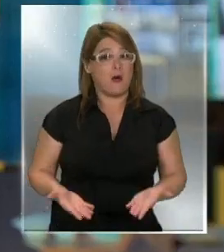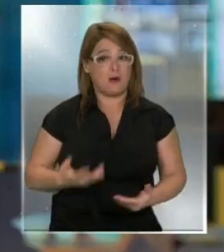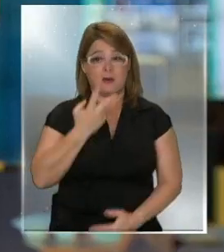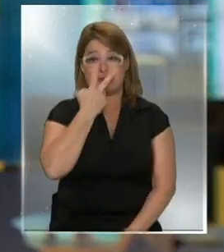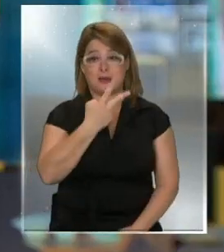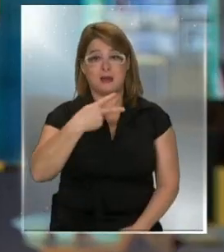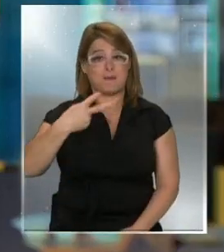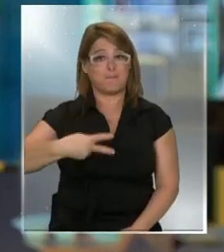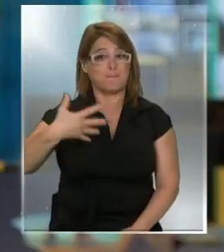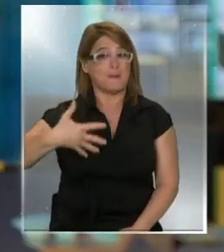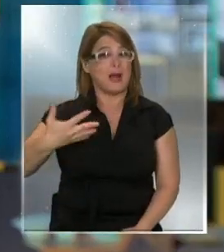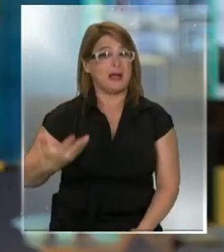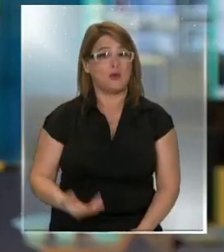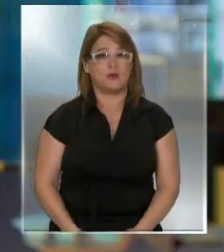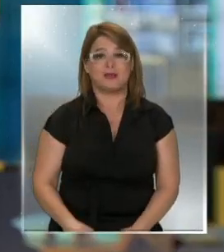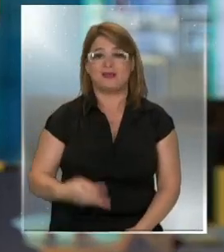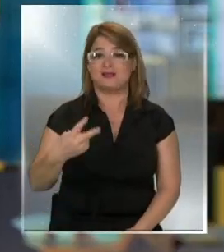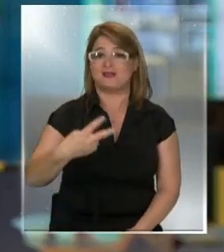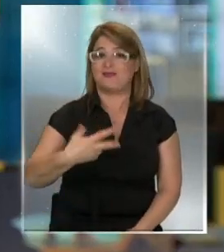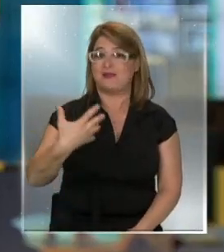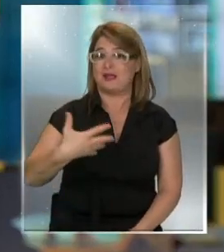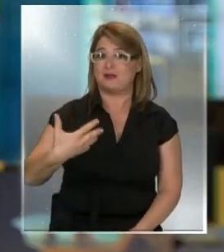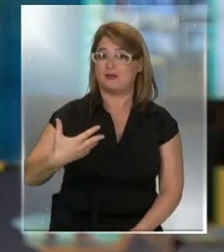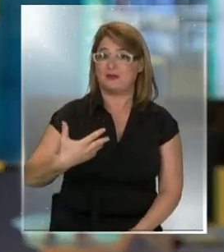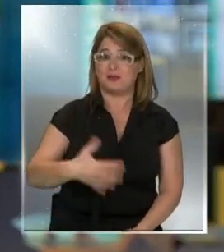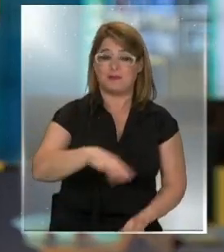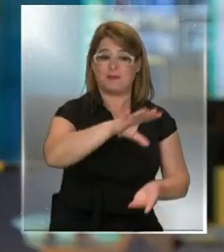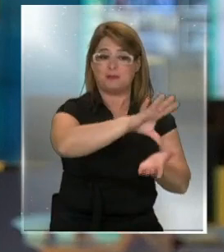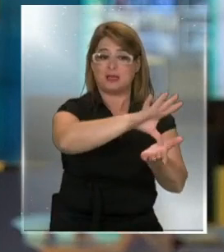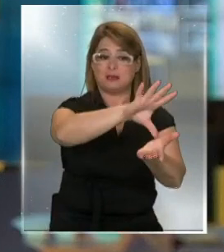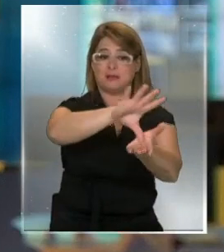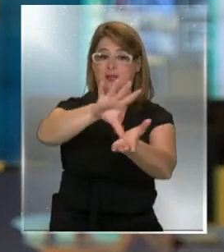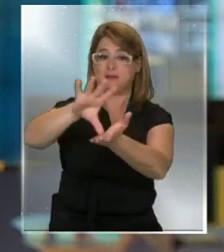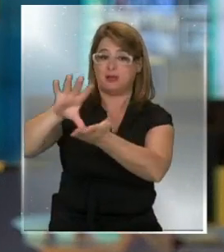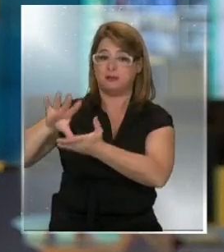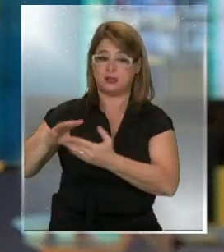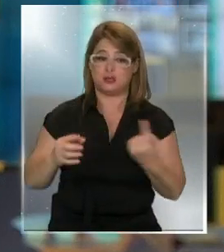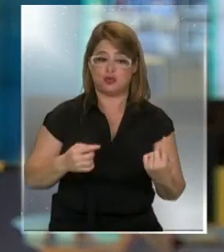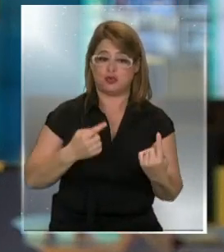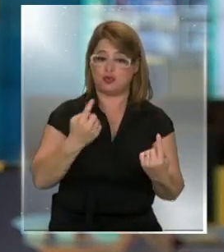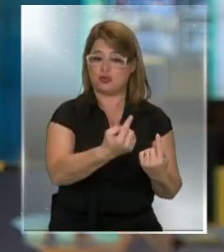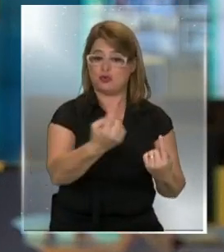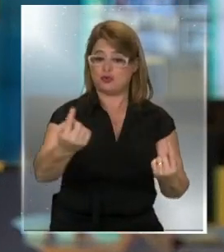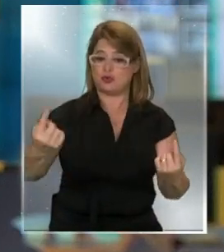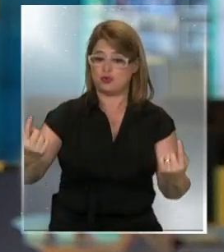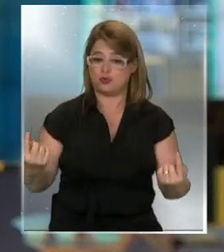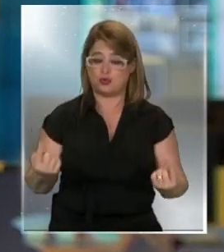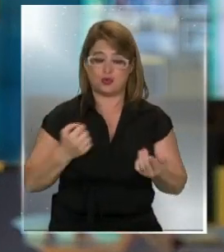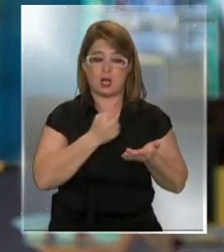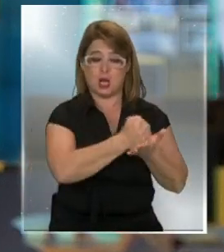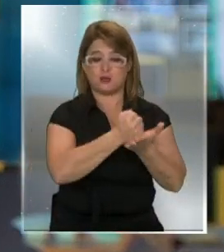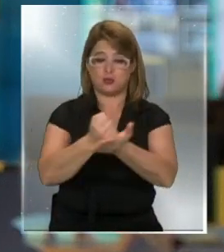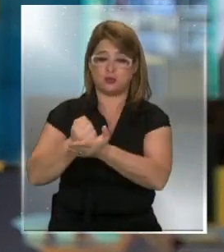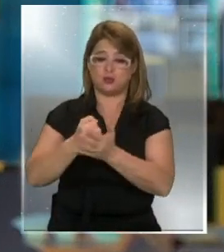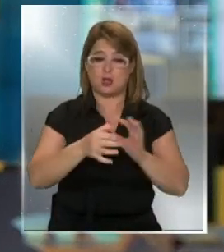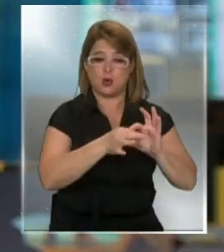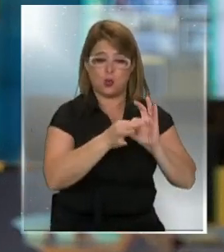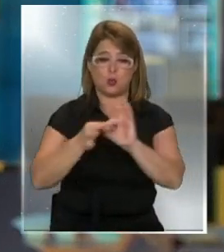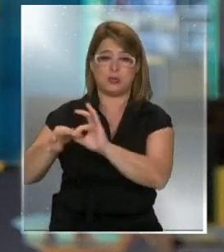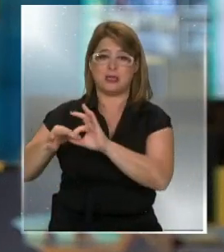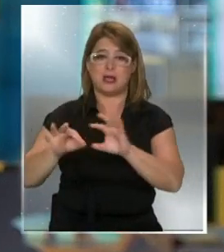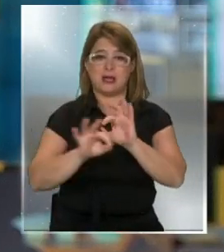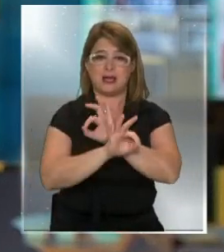ocurriendo en varias partes del mundo lo que tú estás diciendo y cada uno, cada país ha actuado por sí solo. No ha habido ninguna ayuda, ninguna unidad. Bueno,